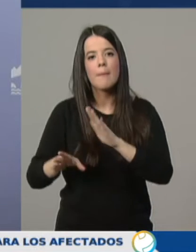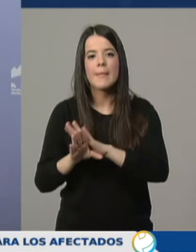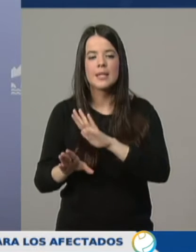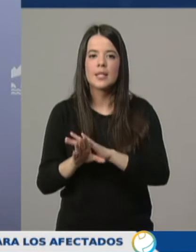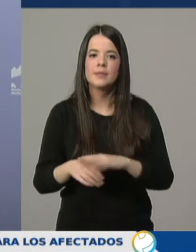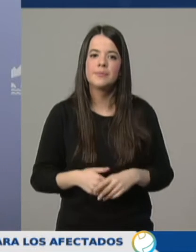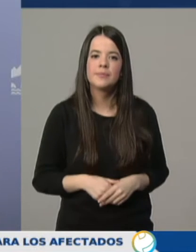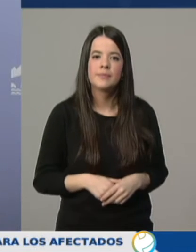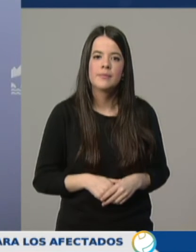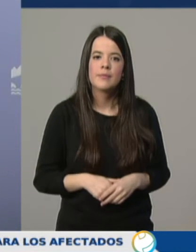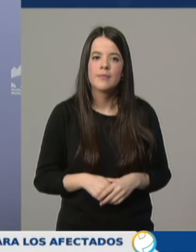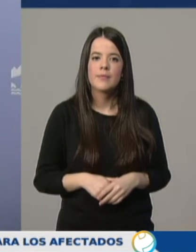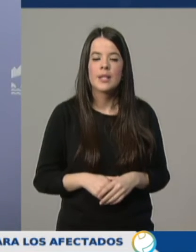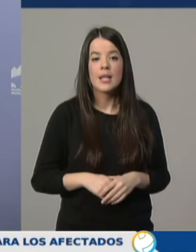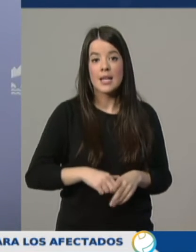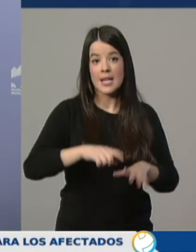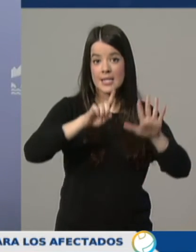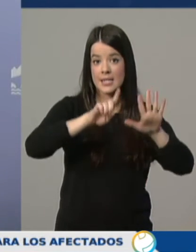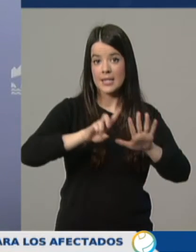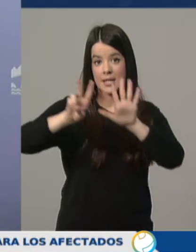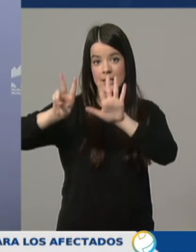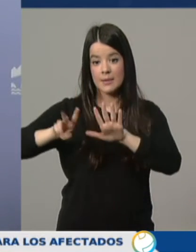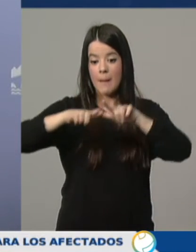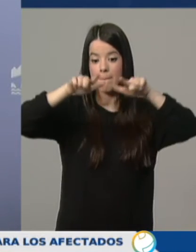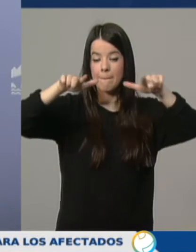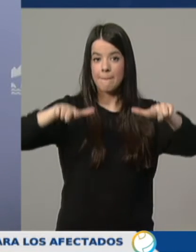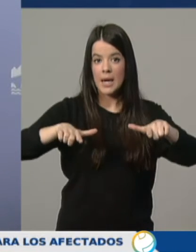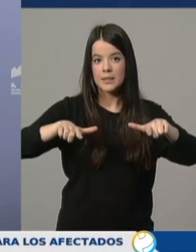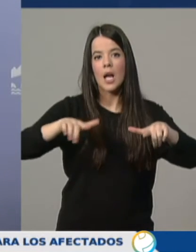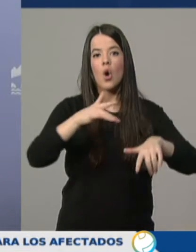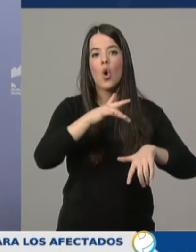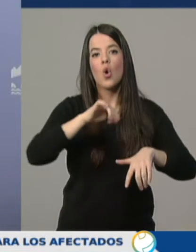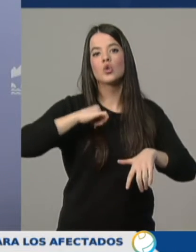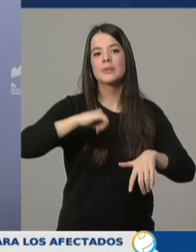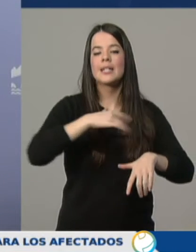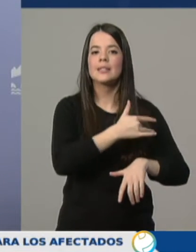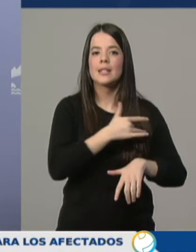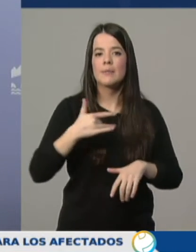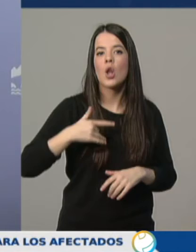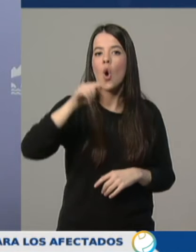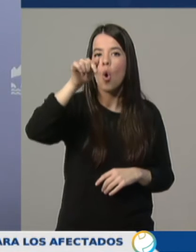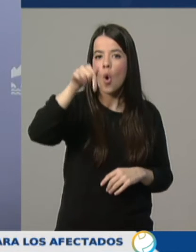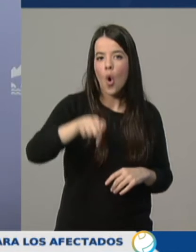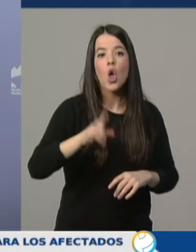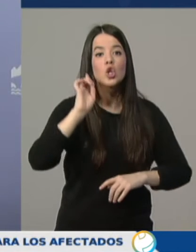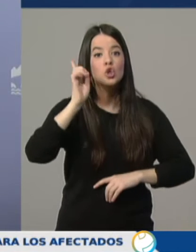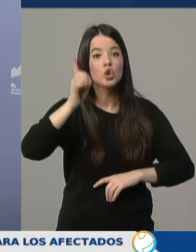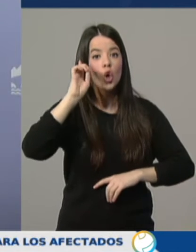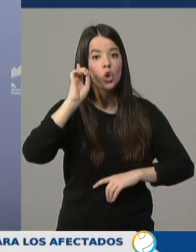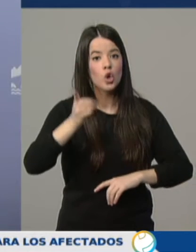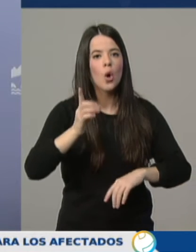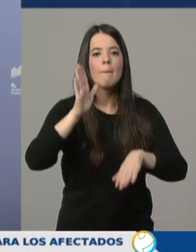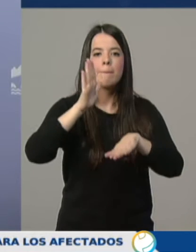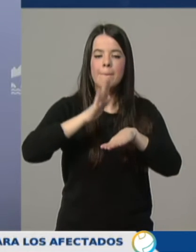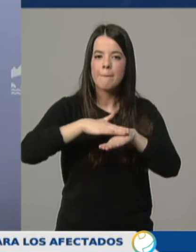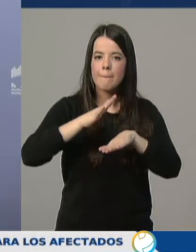La sexta y la séptima planta del Hospital San Pedro van a ser destinadas en el mismo día de hoy exclusivamente a